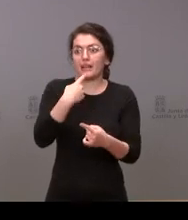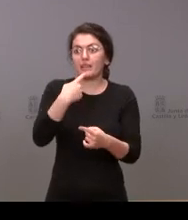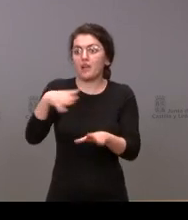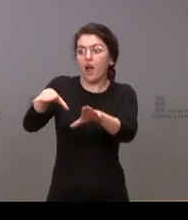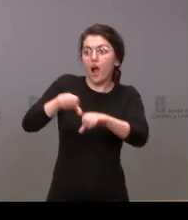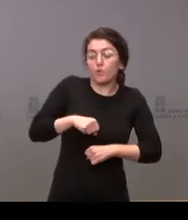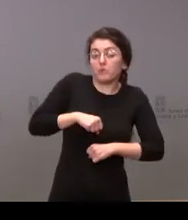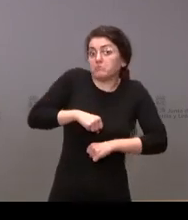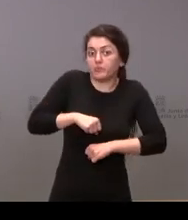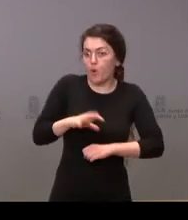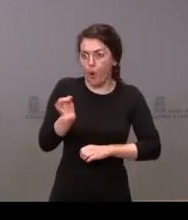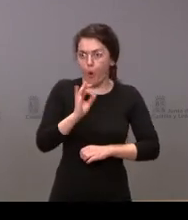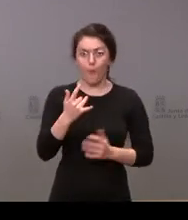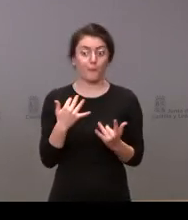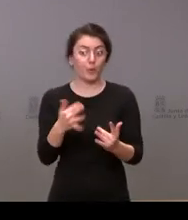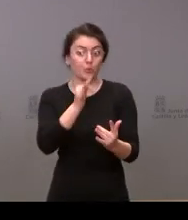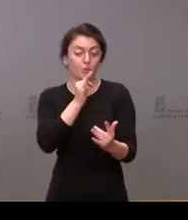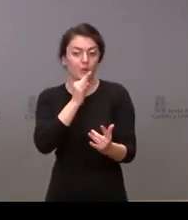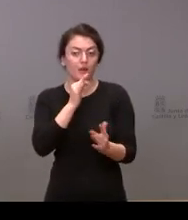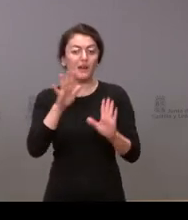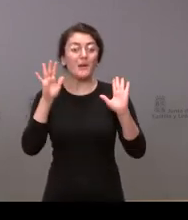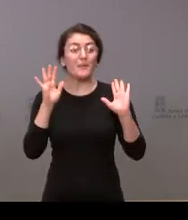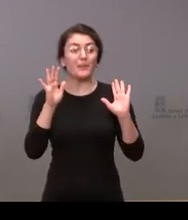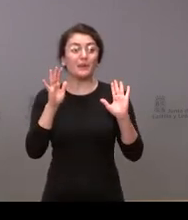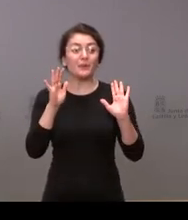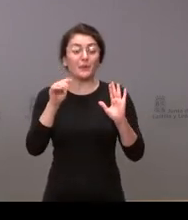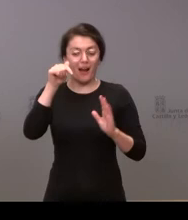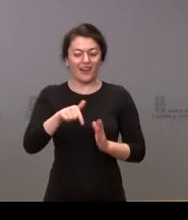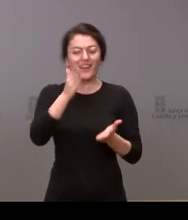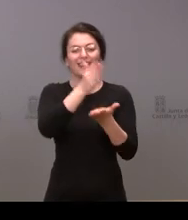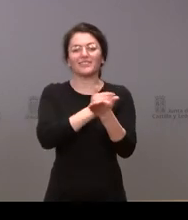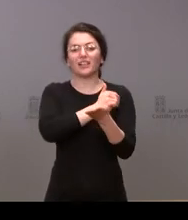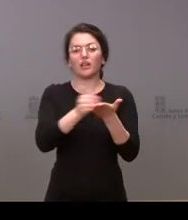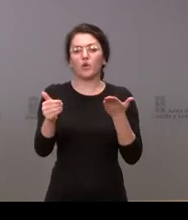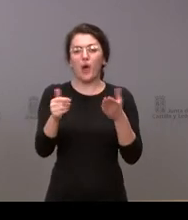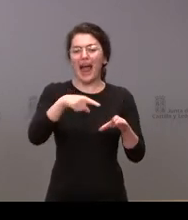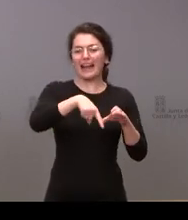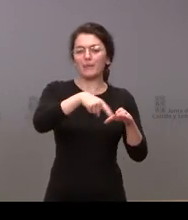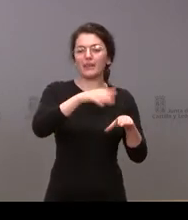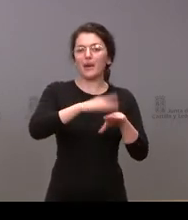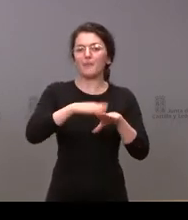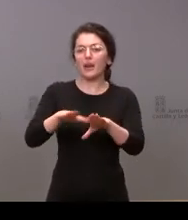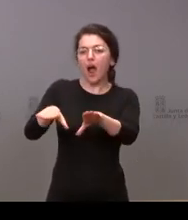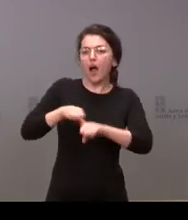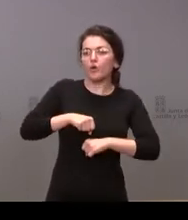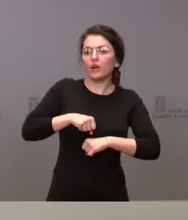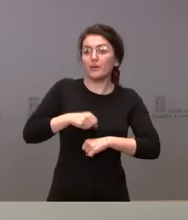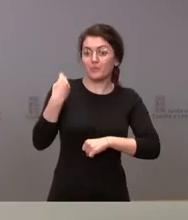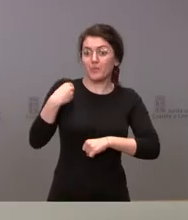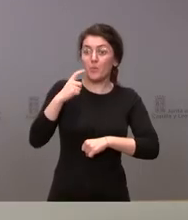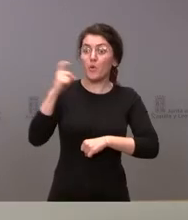o todavía es muy pronto y en cualquier caso qué capacidad tiene Castilla y León de acoger personas refugiadas afectadas por esta guerra muchas gracias